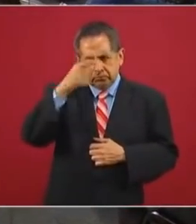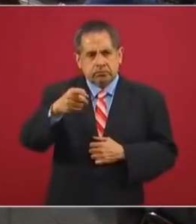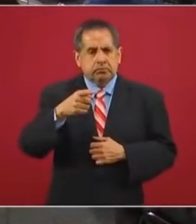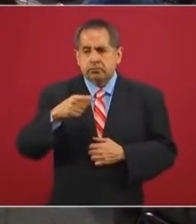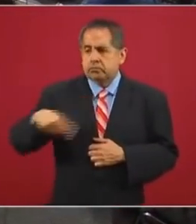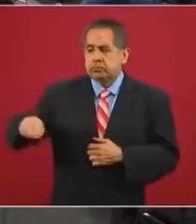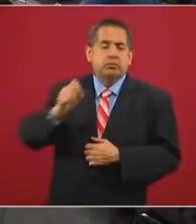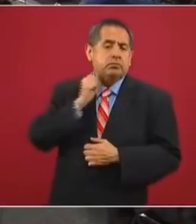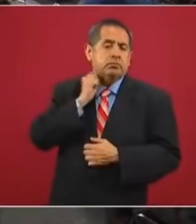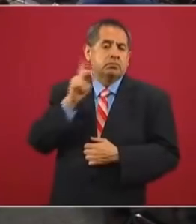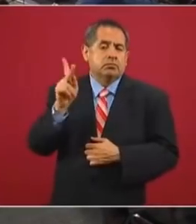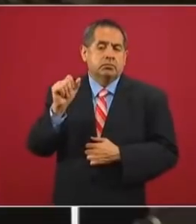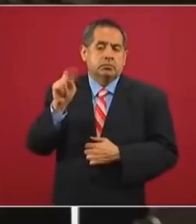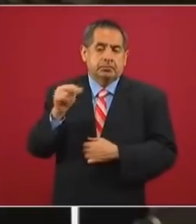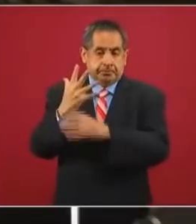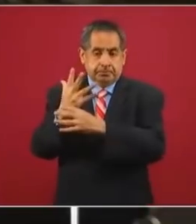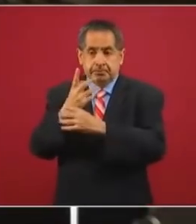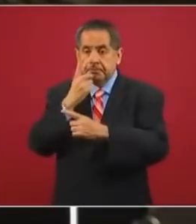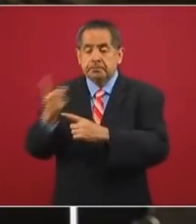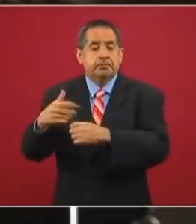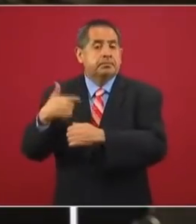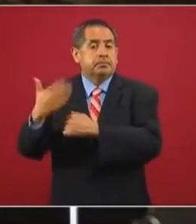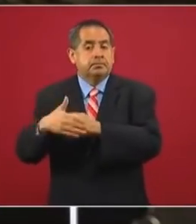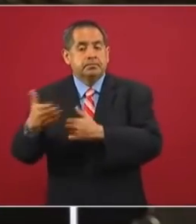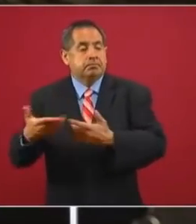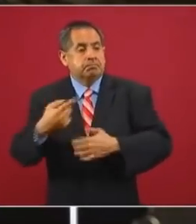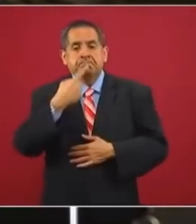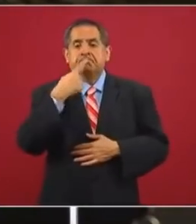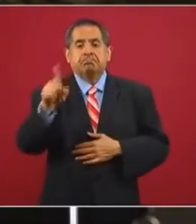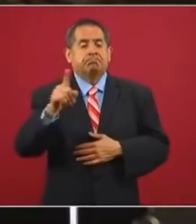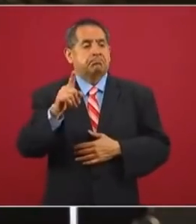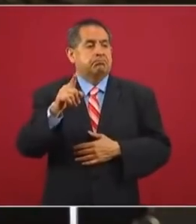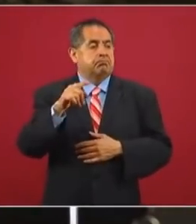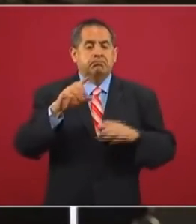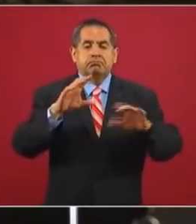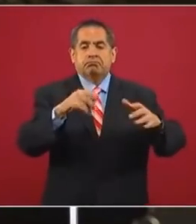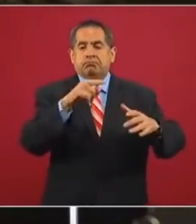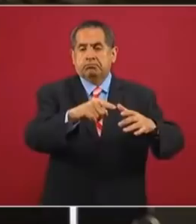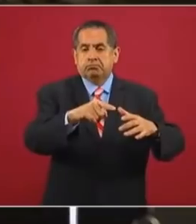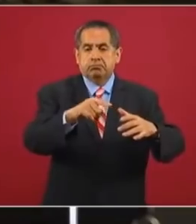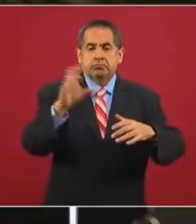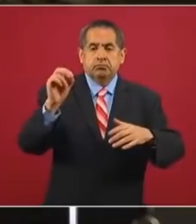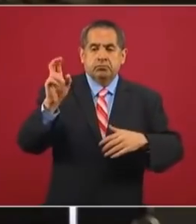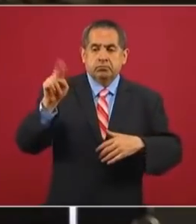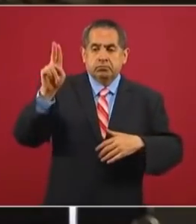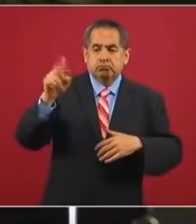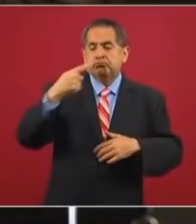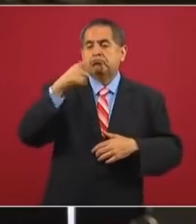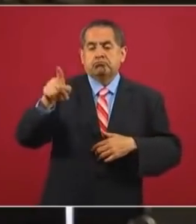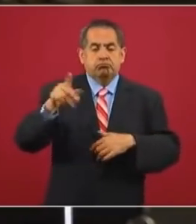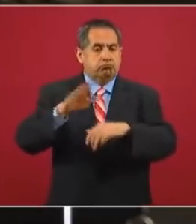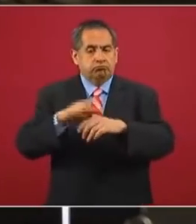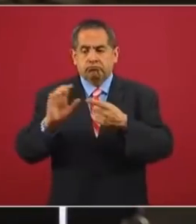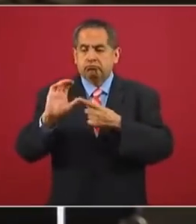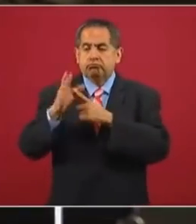senadores del PAN han mencionado que van a presentar una denuncia ante las organizaciones de las Naciones Unidas, la Convención